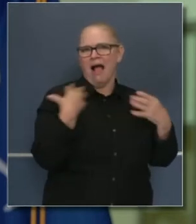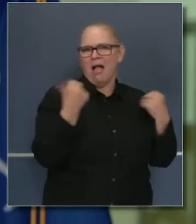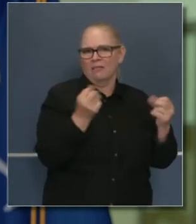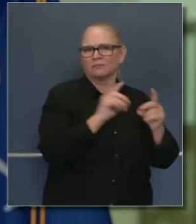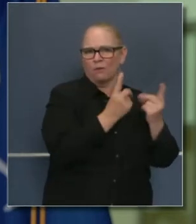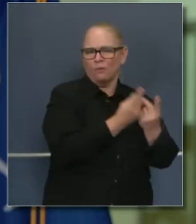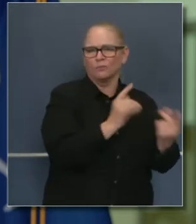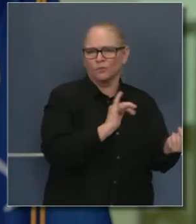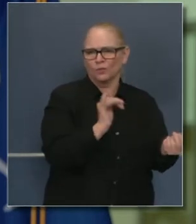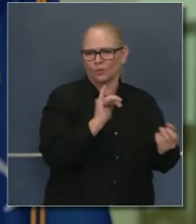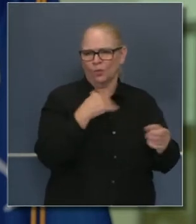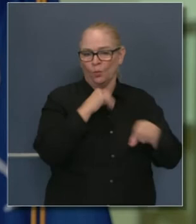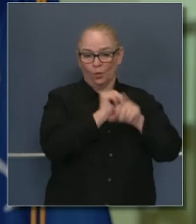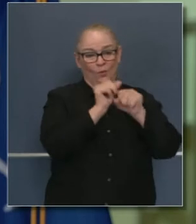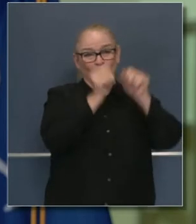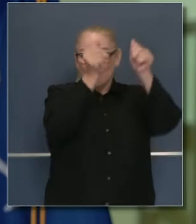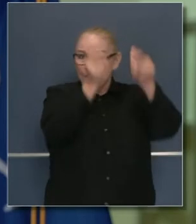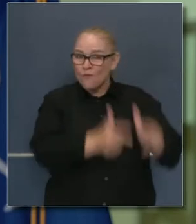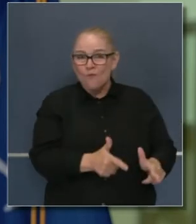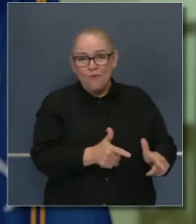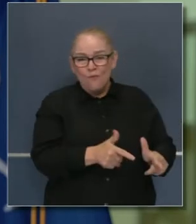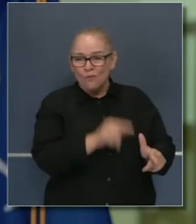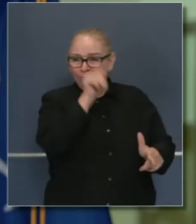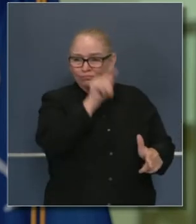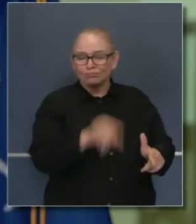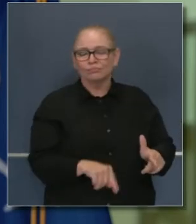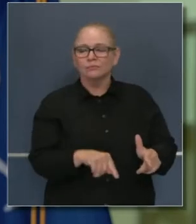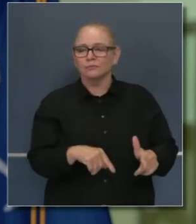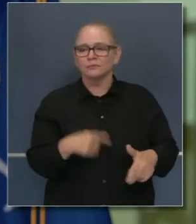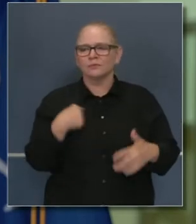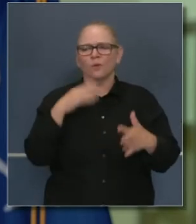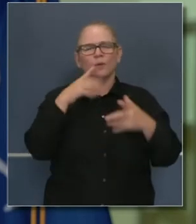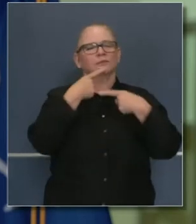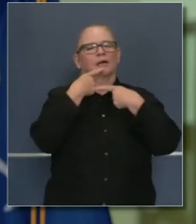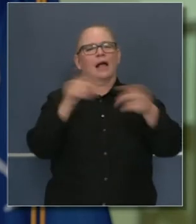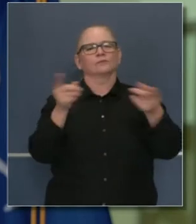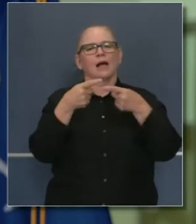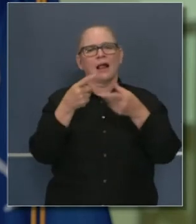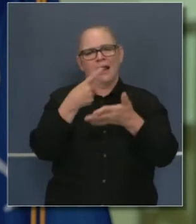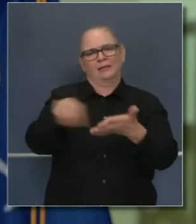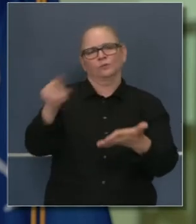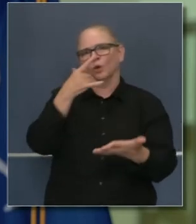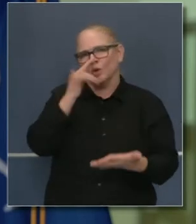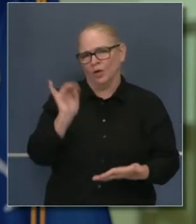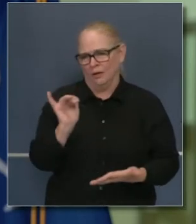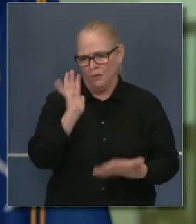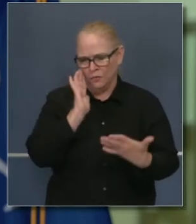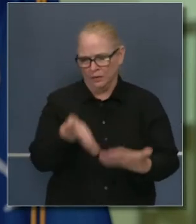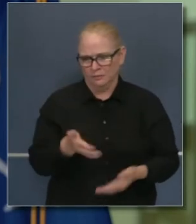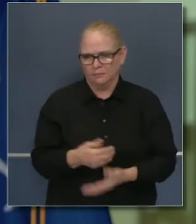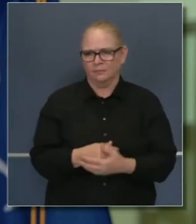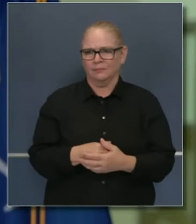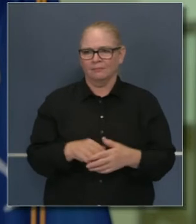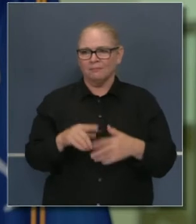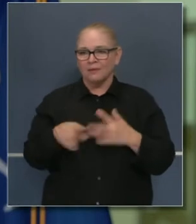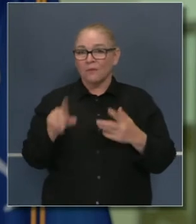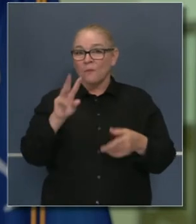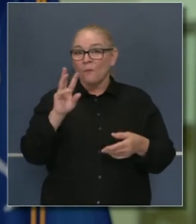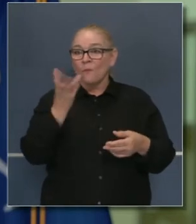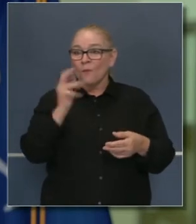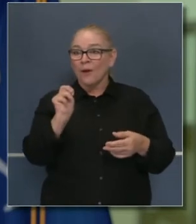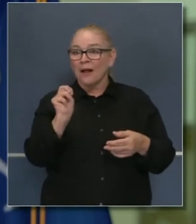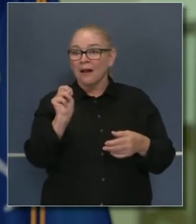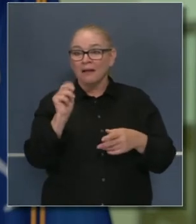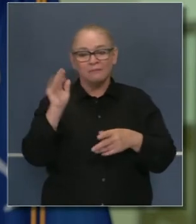publicaremos la semana que viene y verán los detalles de nuestra estrategia en cuanto a abrir cuando veamos data que